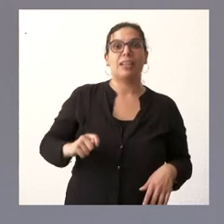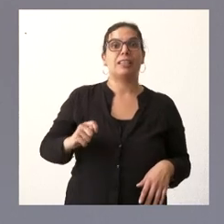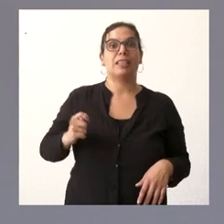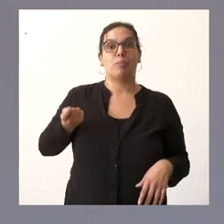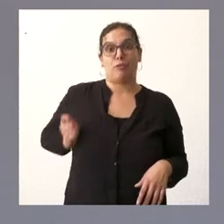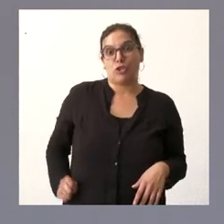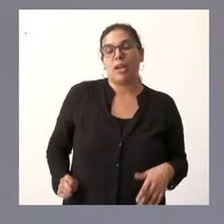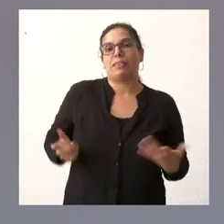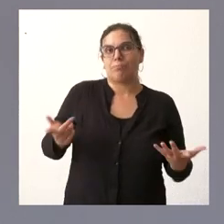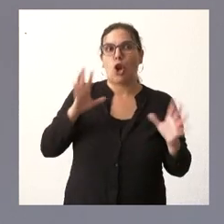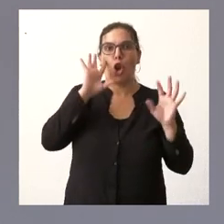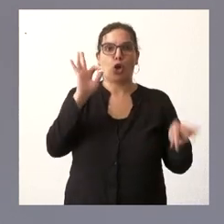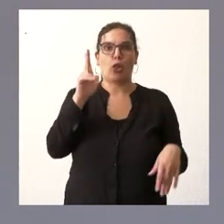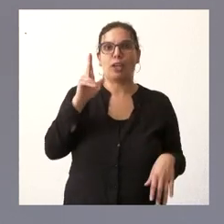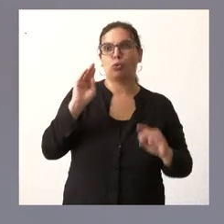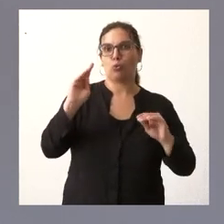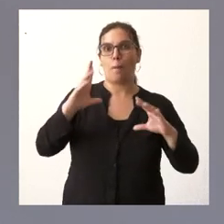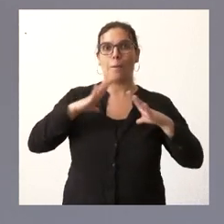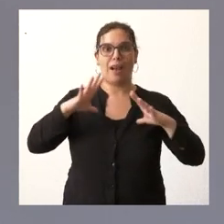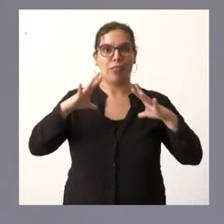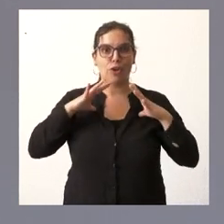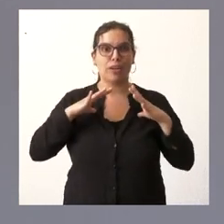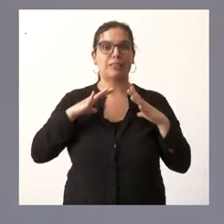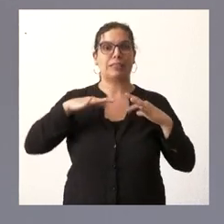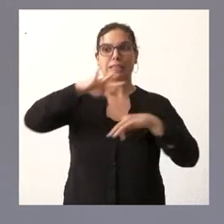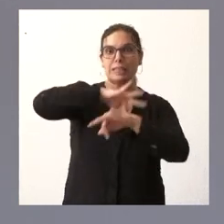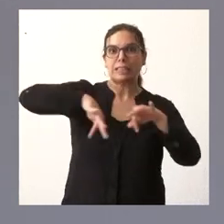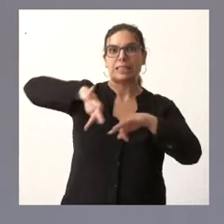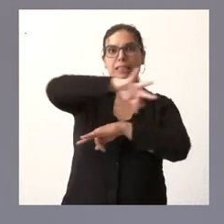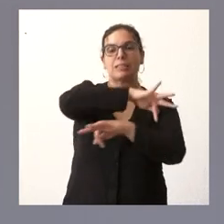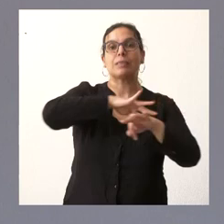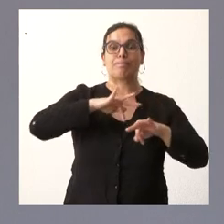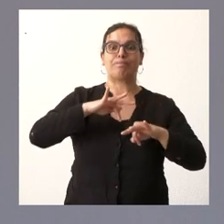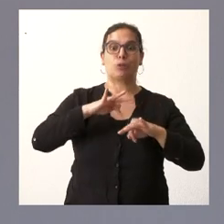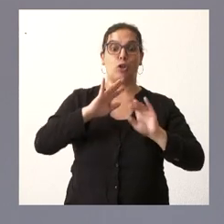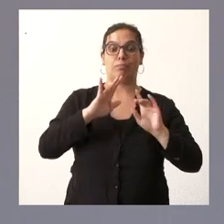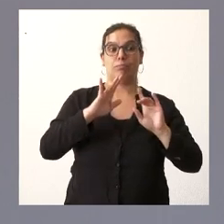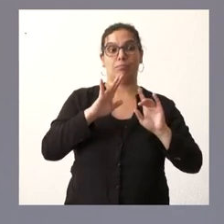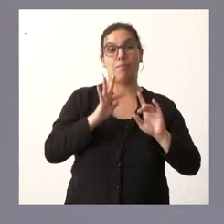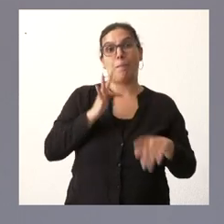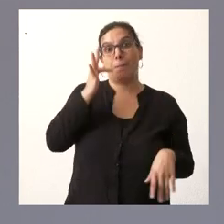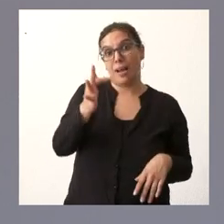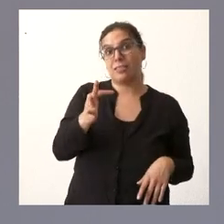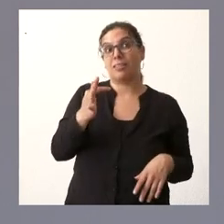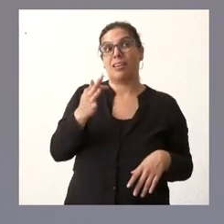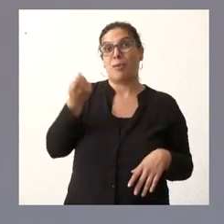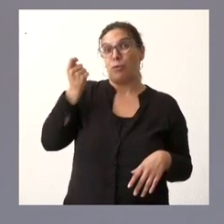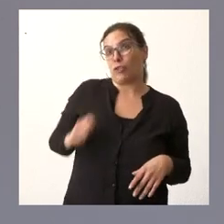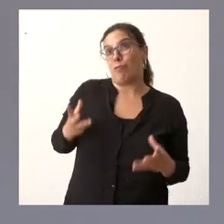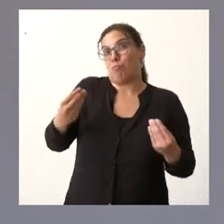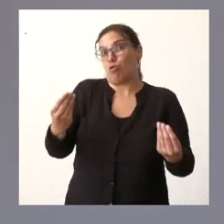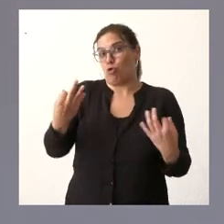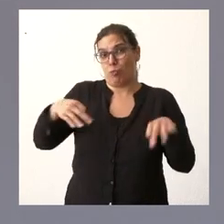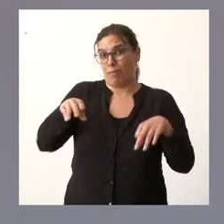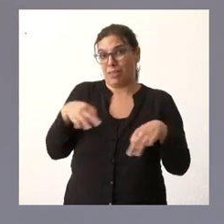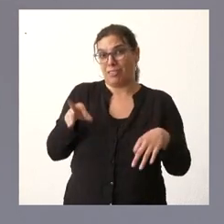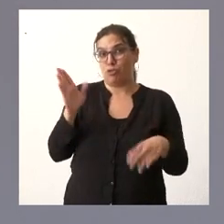derecho legítimo que tienen de las vacaciones y a la natural dificultad que tenemos siempre de disponer de profesionales sanitarios según